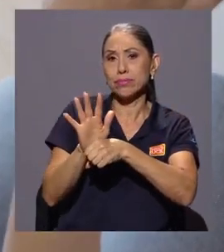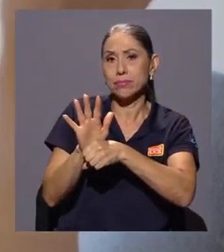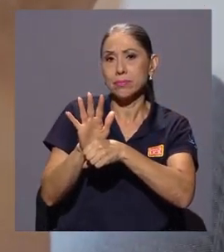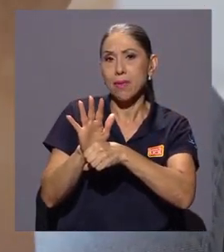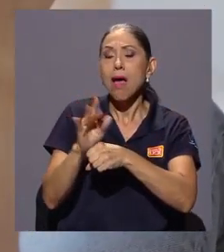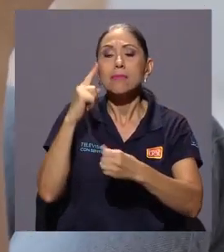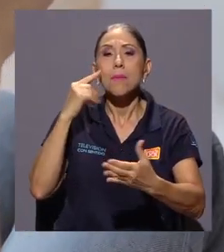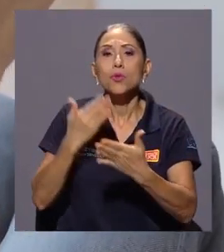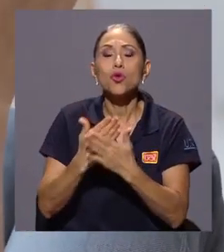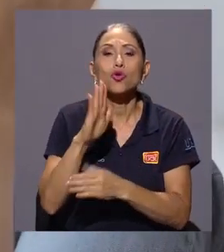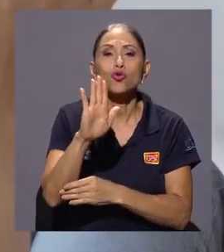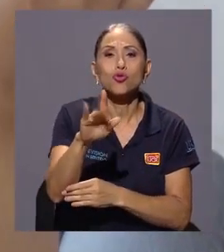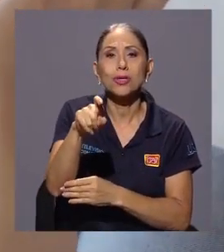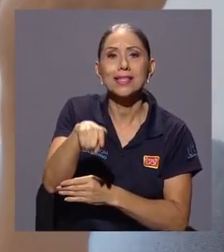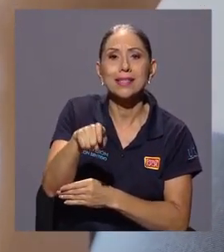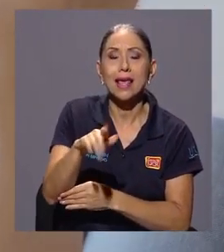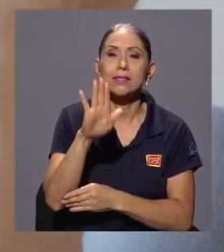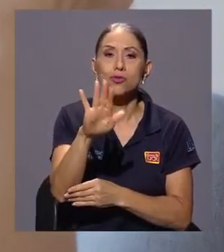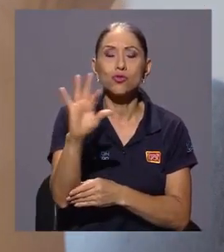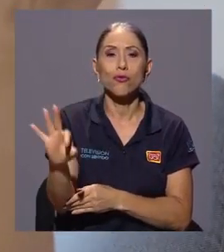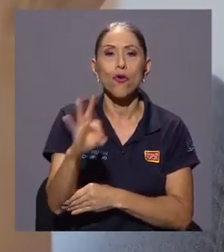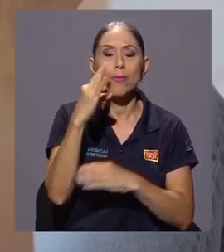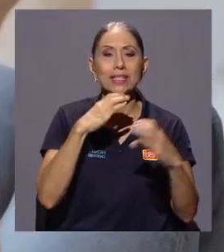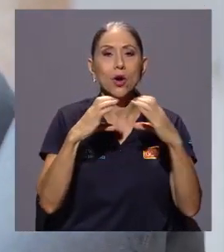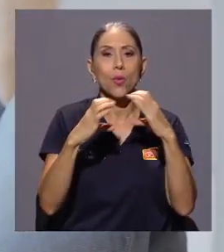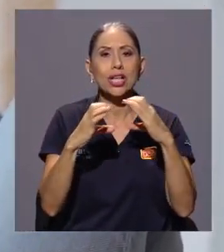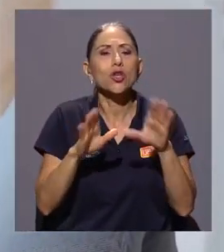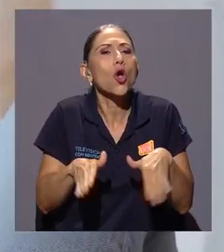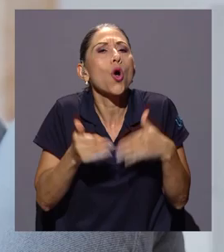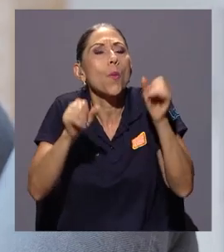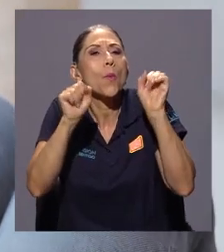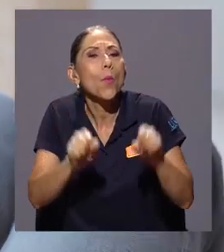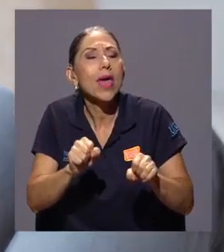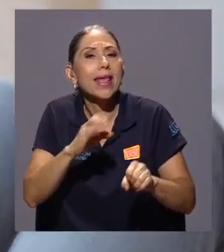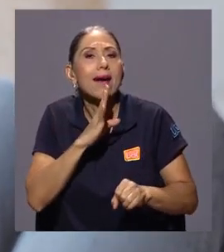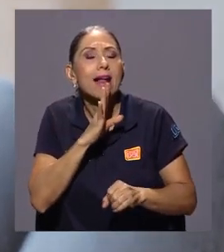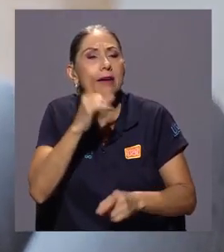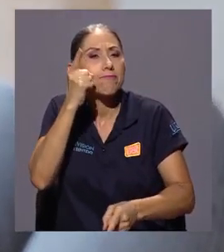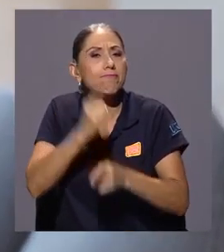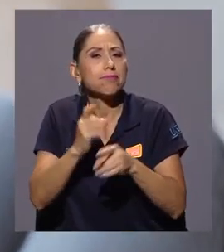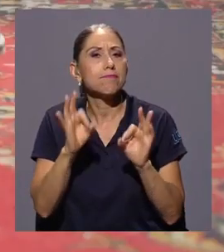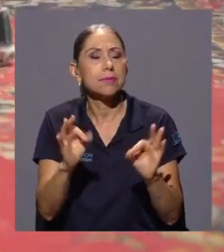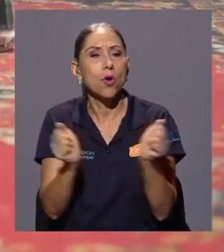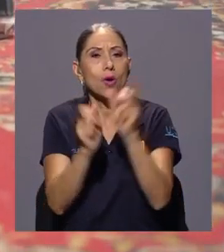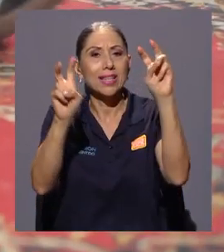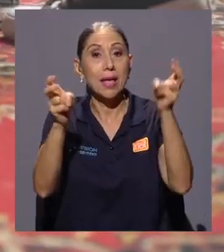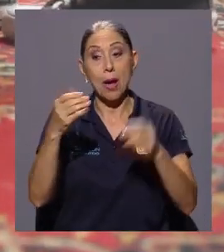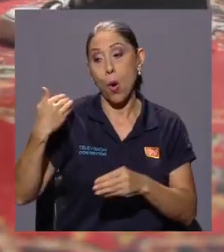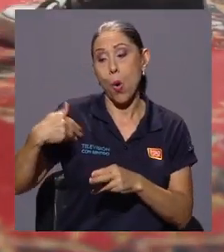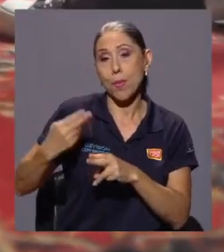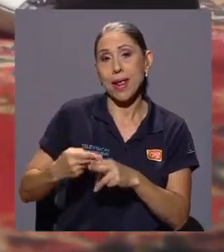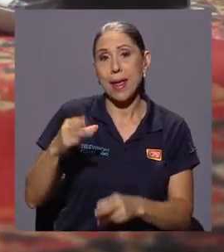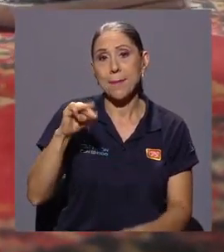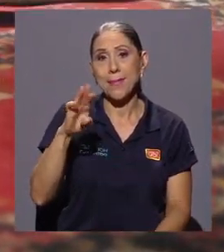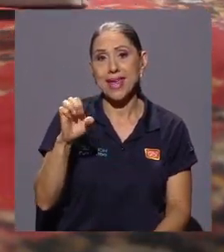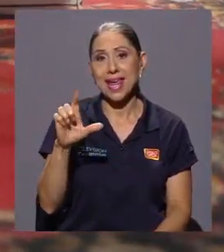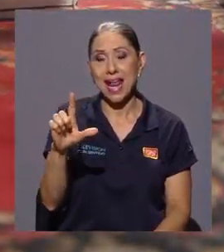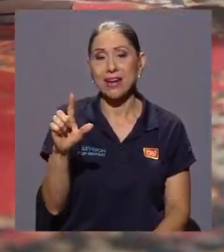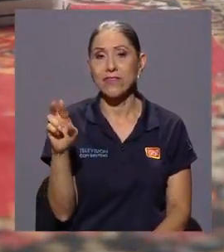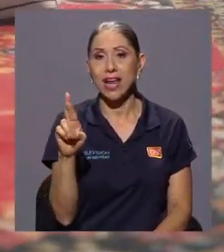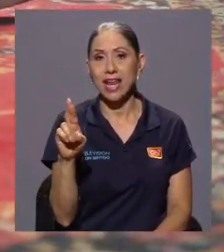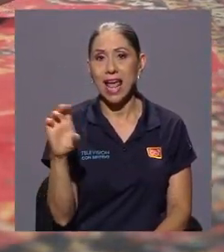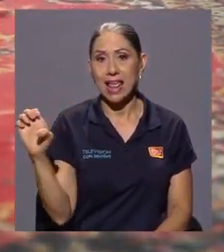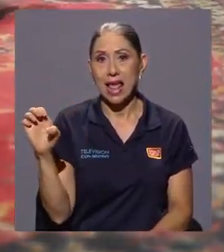necesidades, sus formas de comunicación y los medios adecuados para hablar del tema. De acuerdo con Miguel Regueira